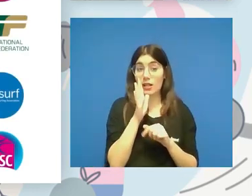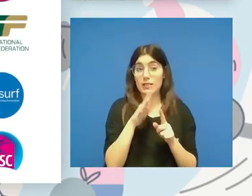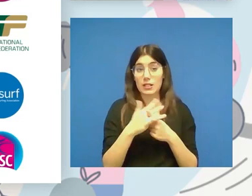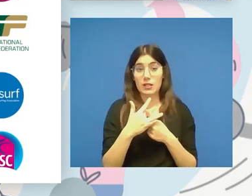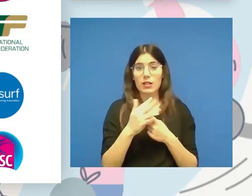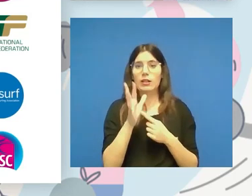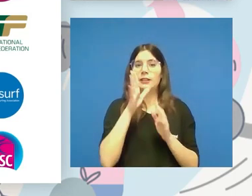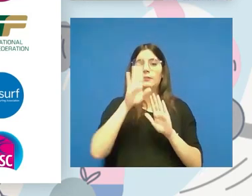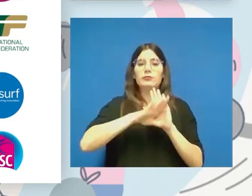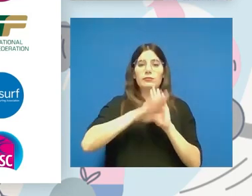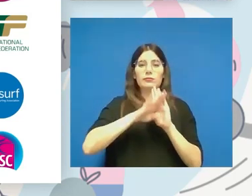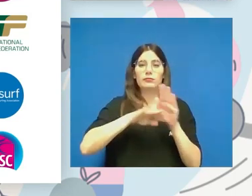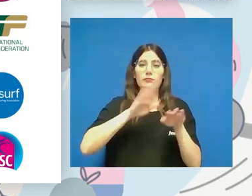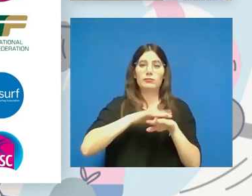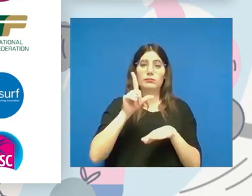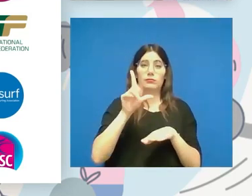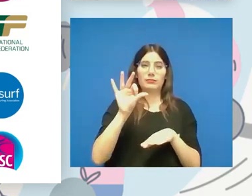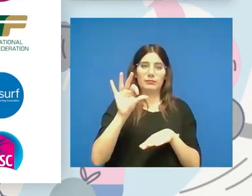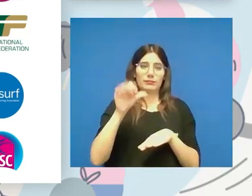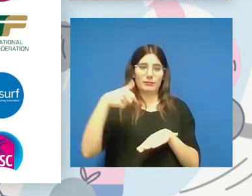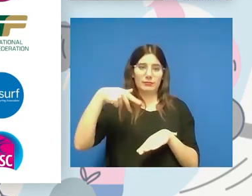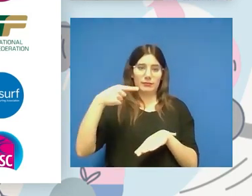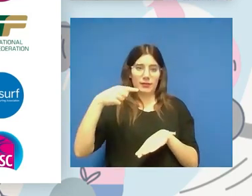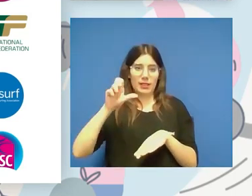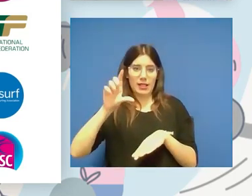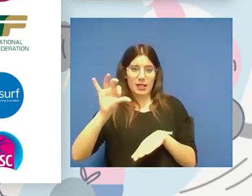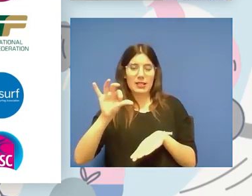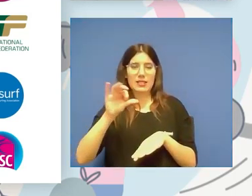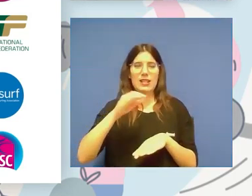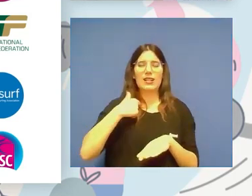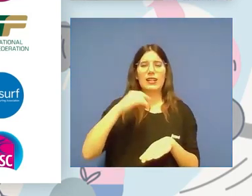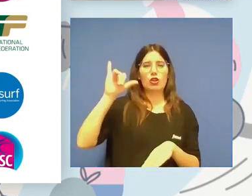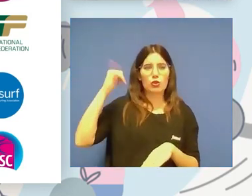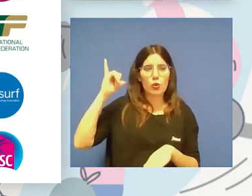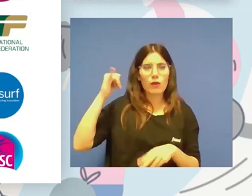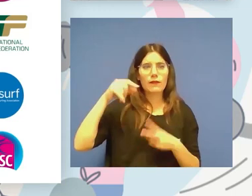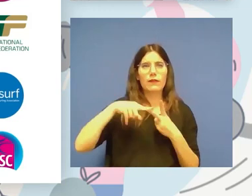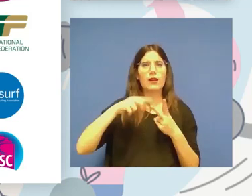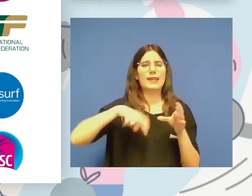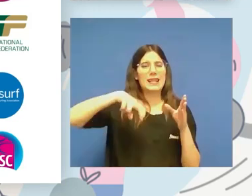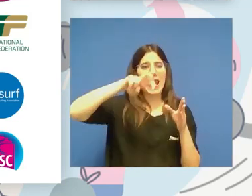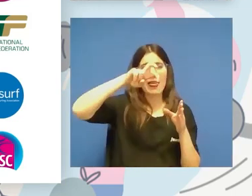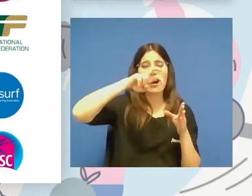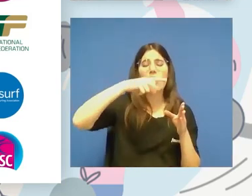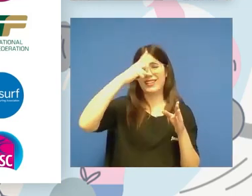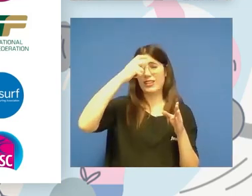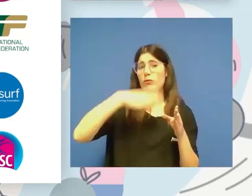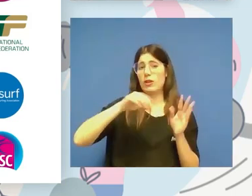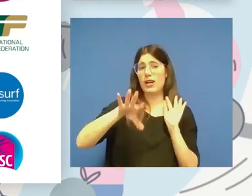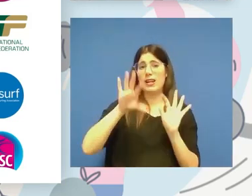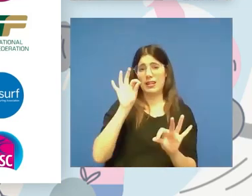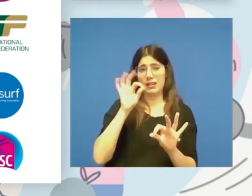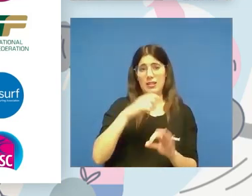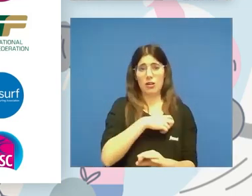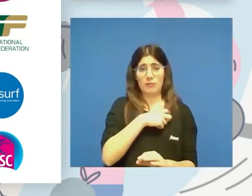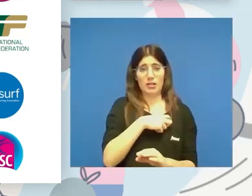Ahora para Los Ángeles, si no me equivoco, será Surf y Escalada, son las que podrá elegir el comité organizador si quieren. ¿Y por qué son